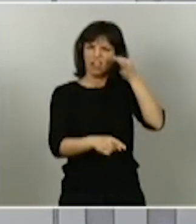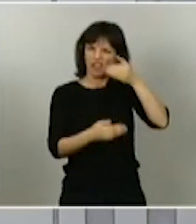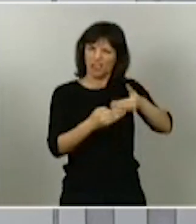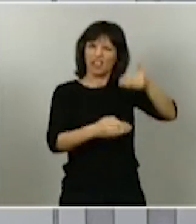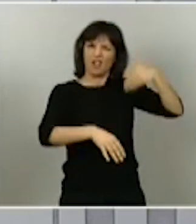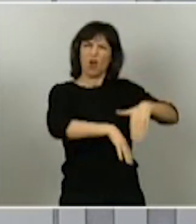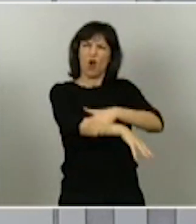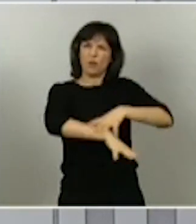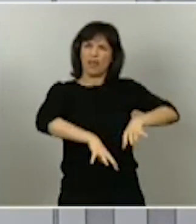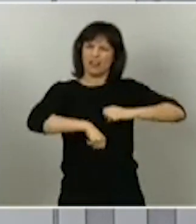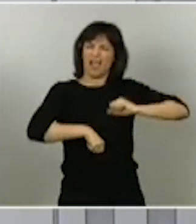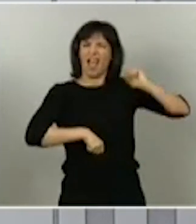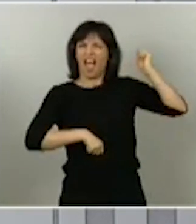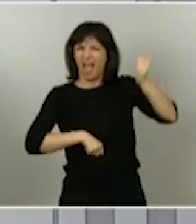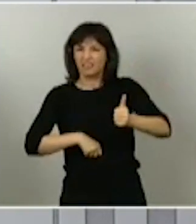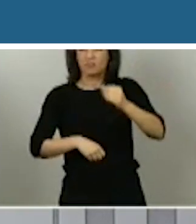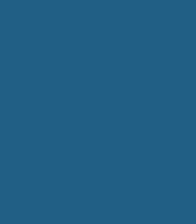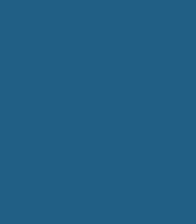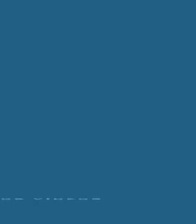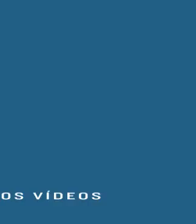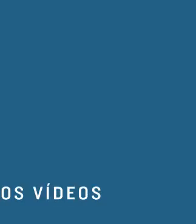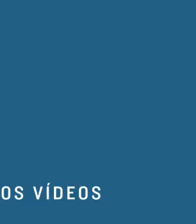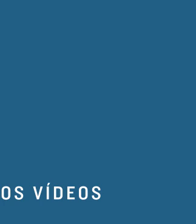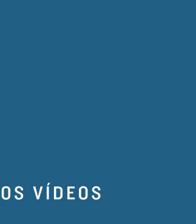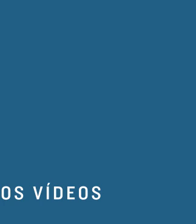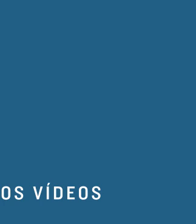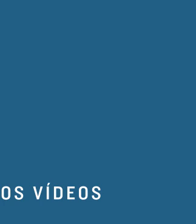años, no hubiera dimitido de su responsabilidad.